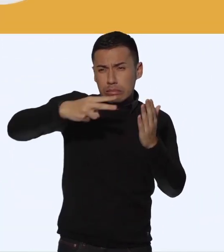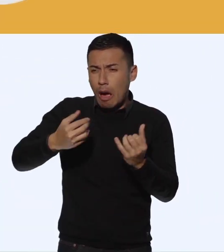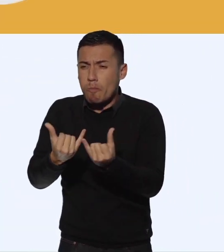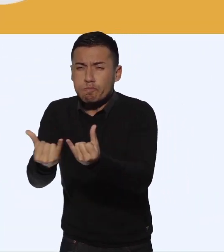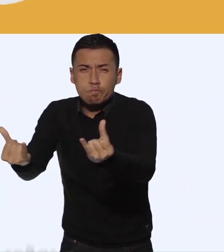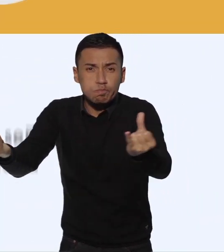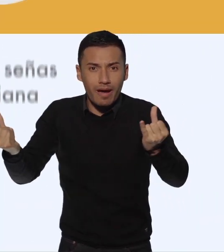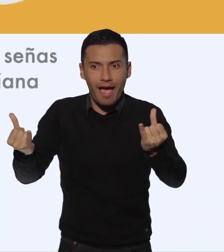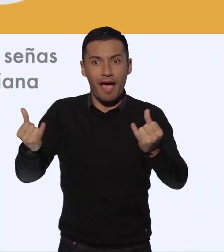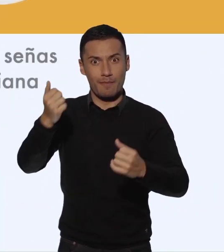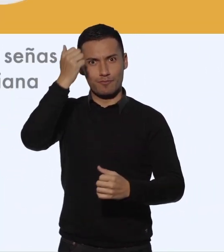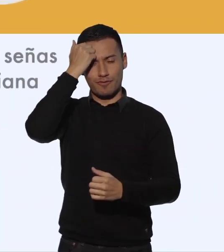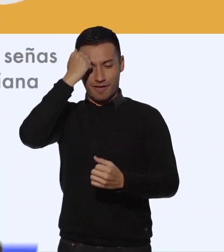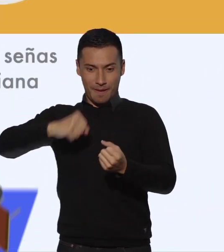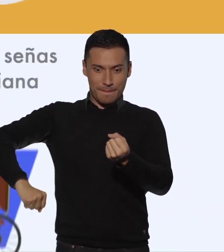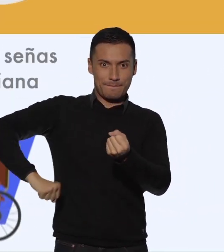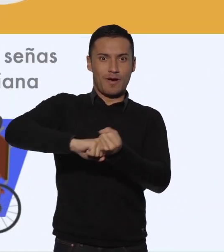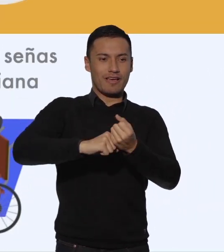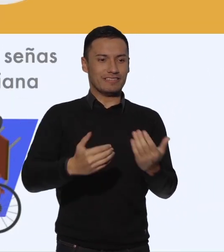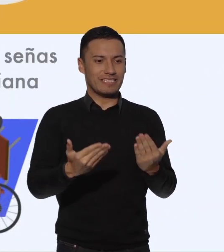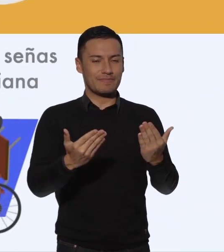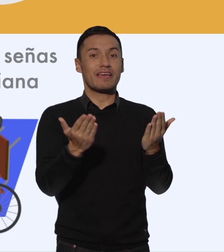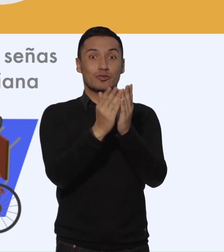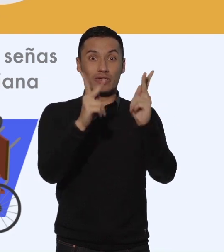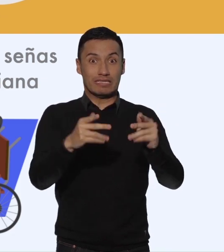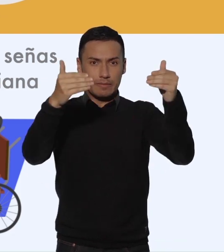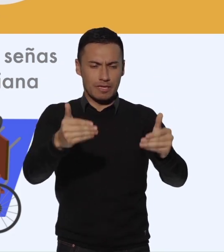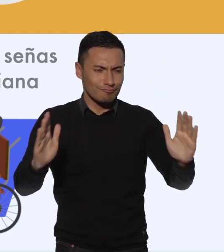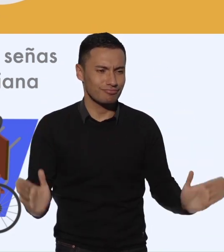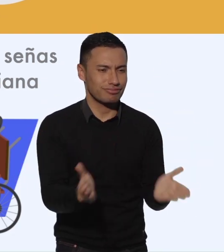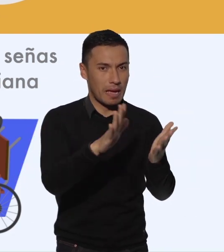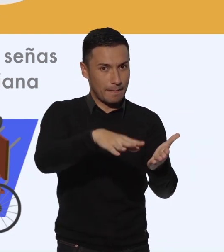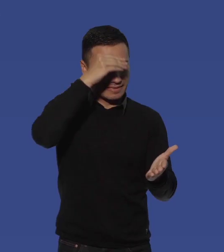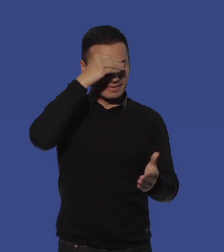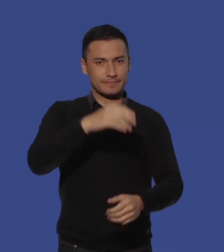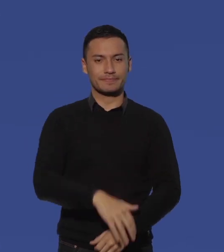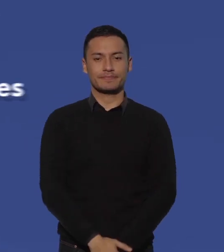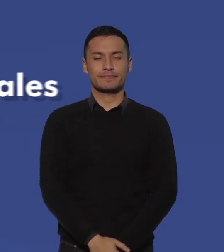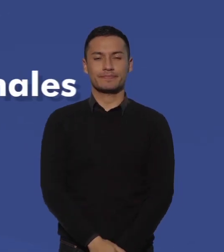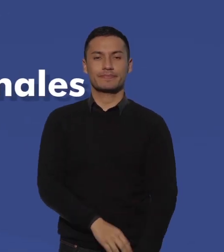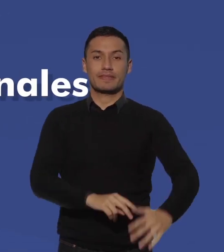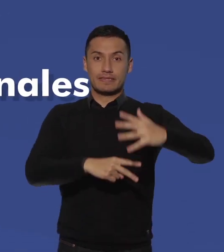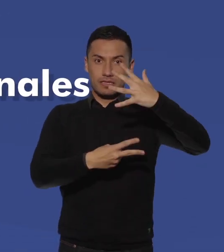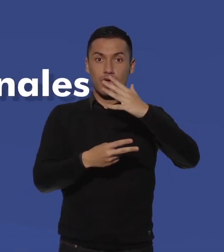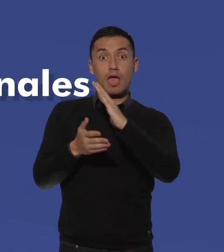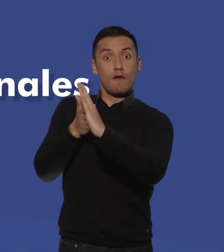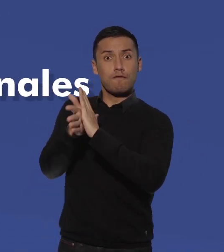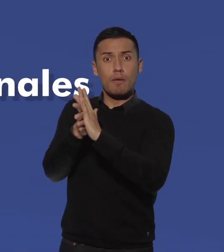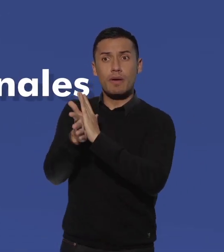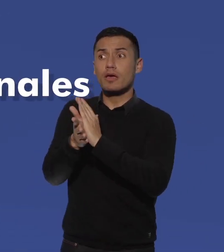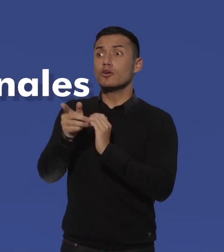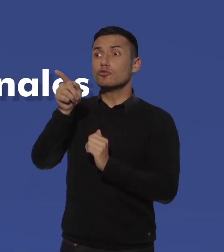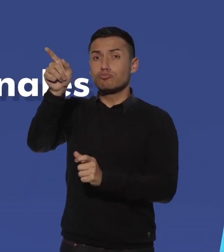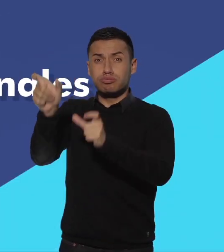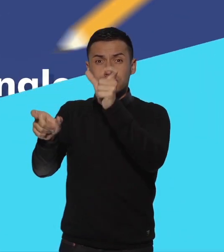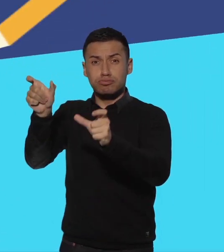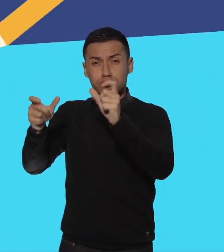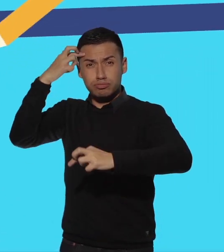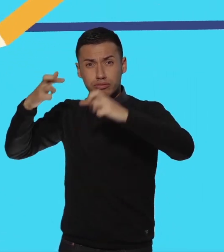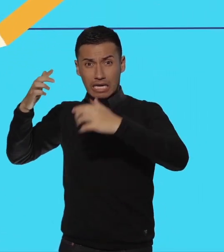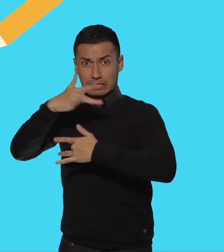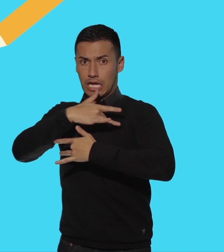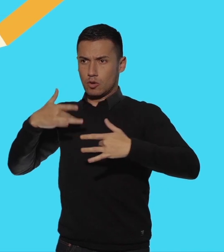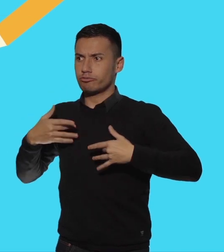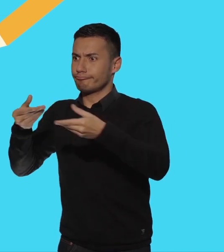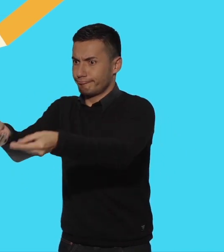que cuentan los docentes para apoyar el aprendizaje del estudiante con discapacidad. Los informes de profesionales de salud son también un